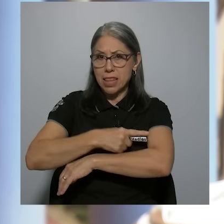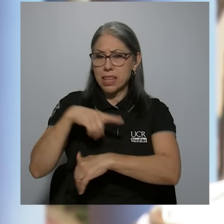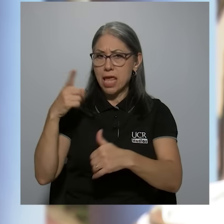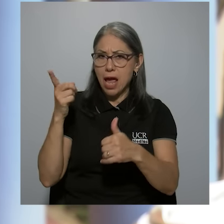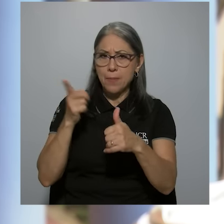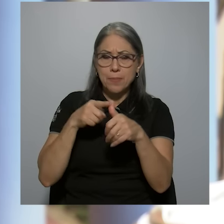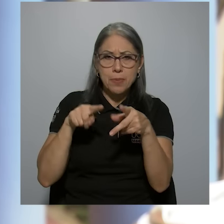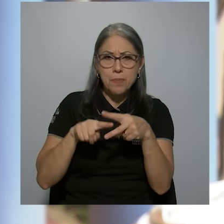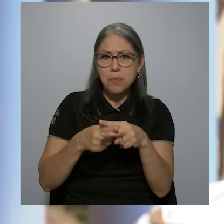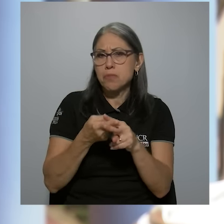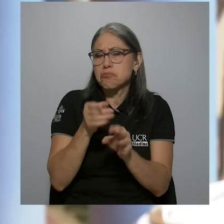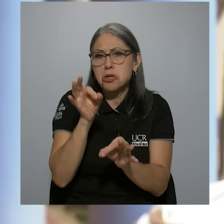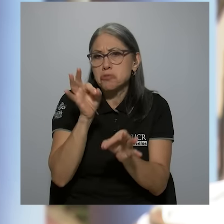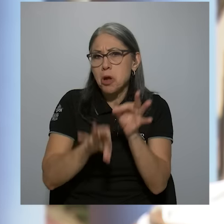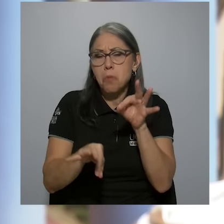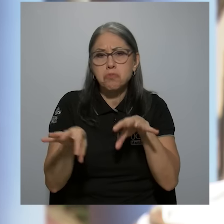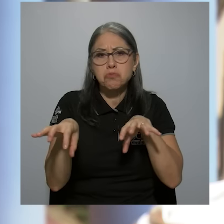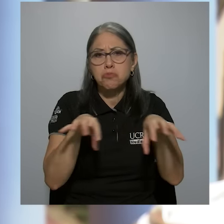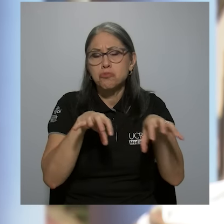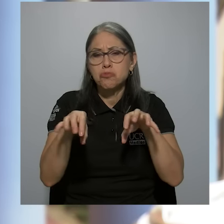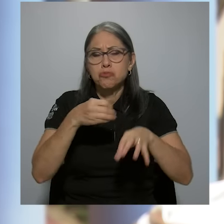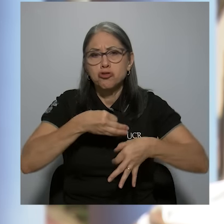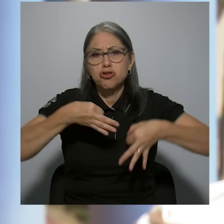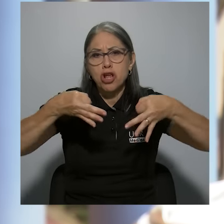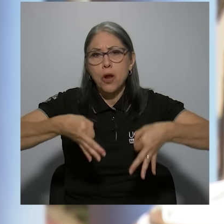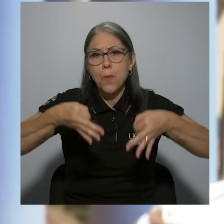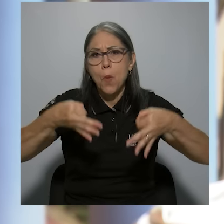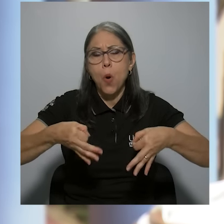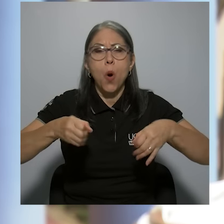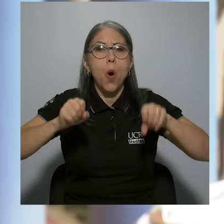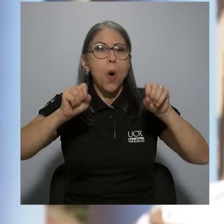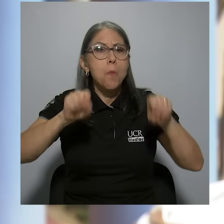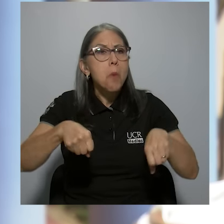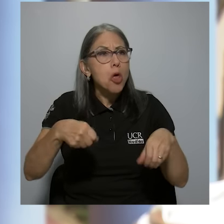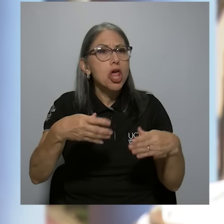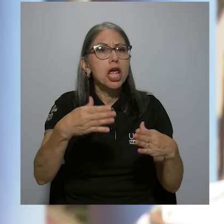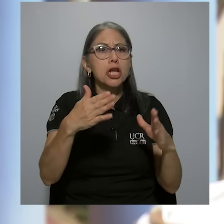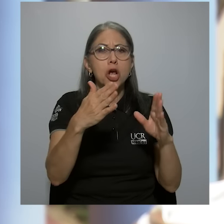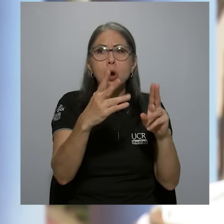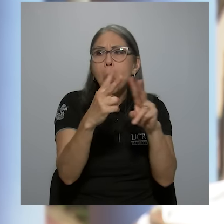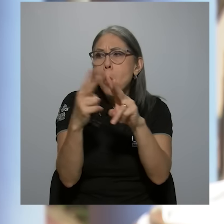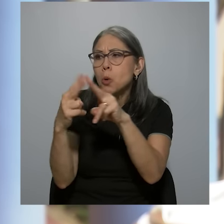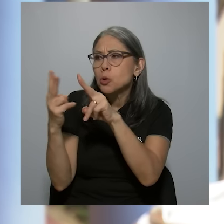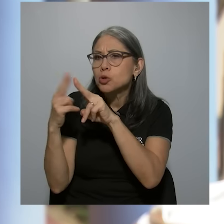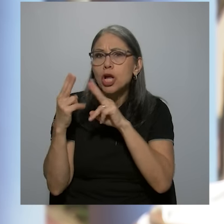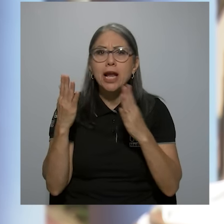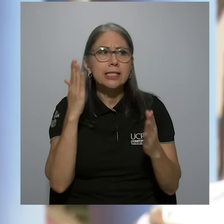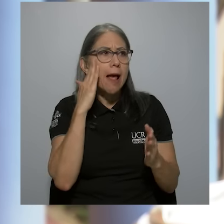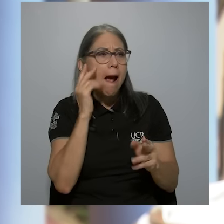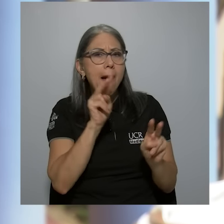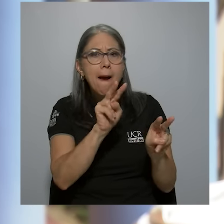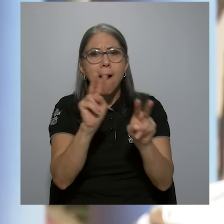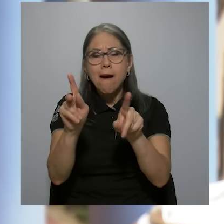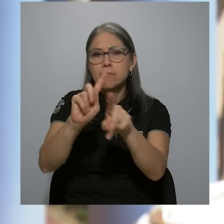inicialmente era una simple ceremonia de poder conocerse entre los países.